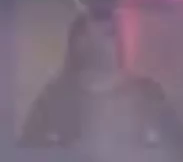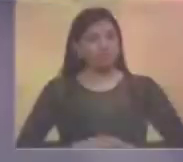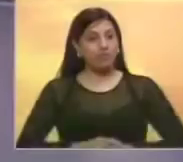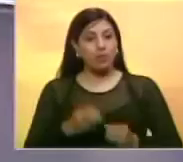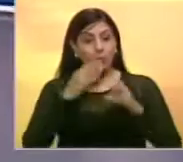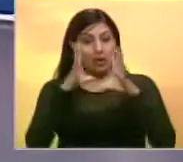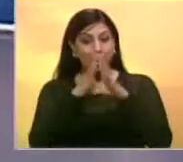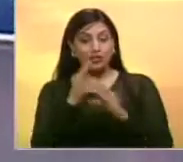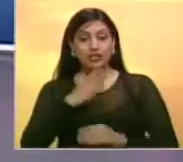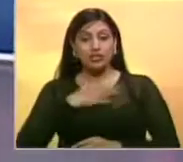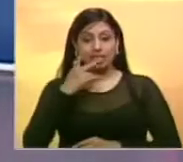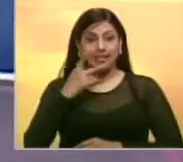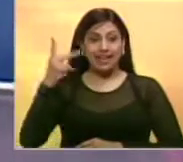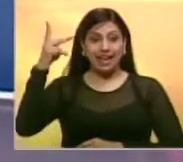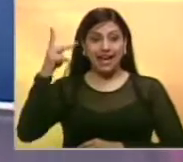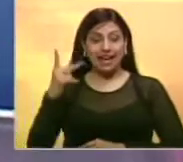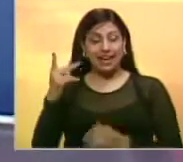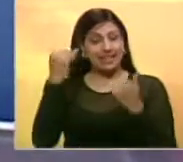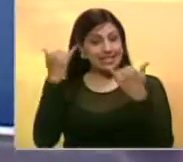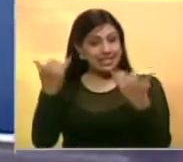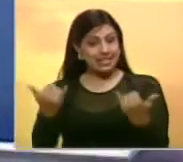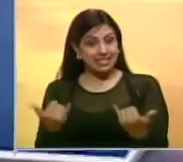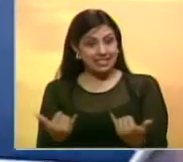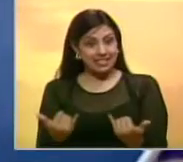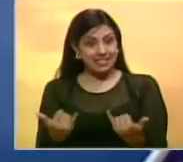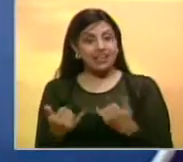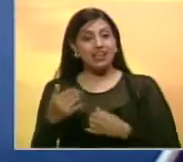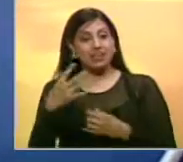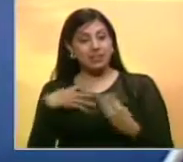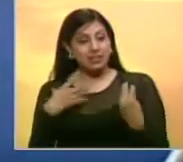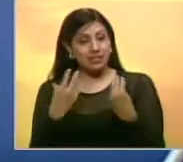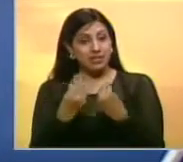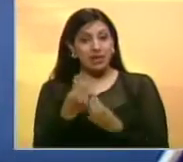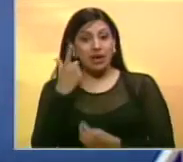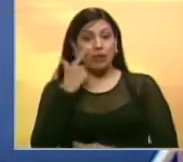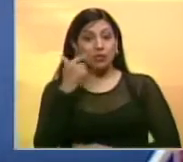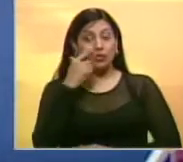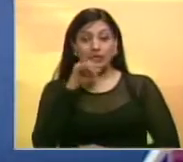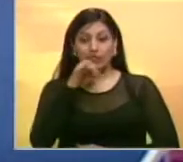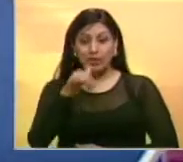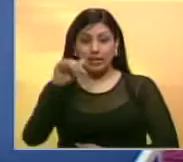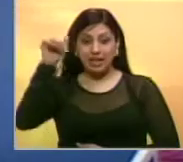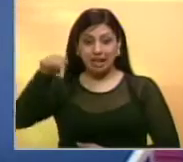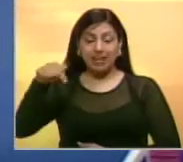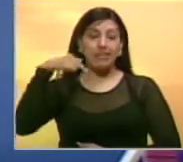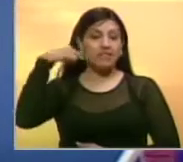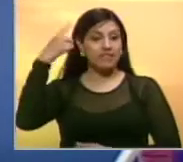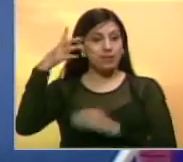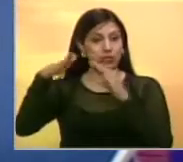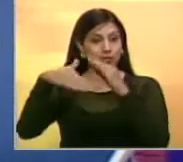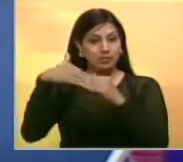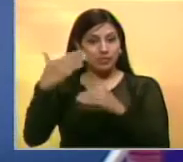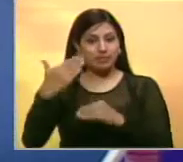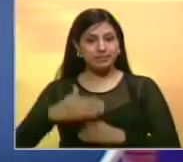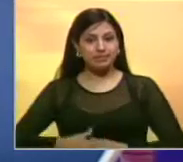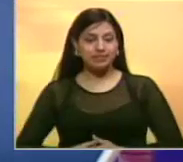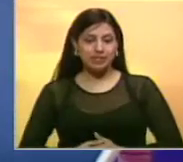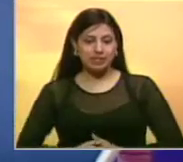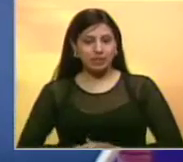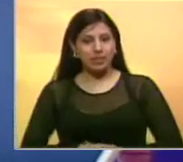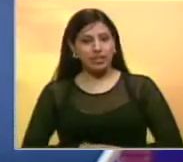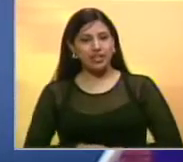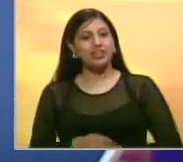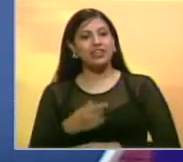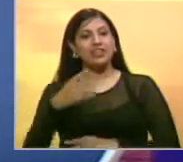Buenas noches amigos yo soy Carilis Cuadros y desde ya estaré acompañándolos en nuestro acostumbrado recorrido por las noticias del entretenimiento aquí en Estrenos y Estrellas